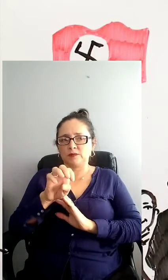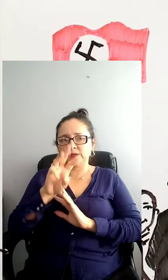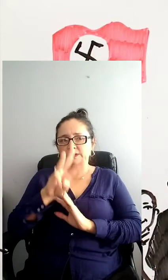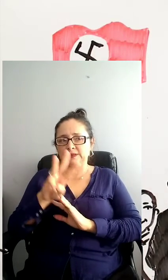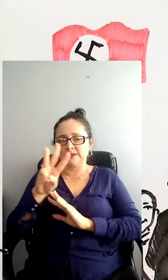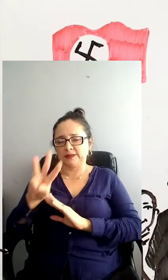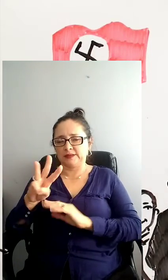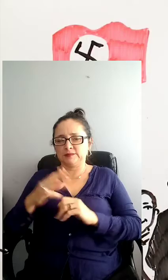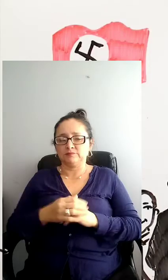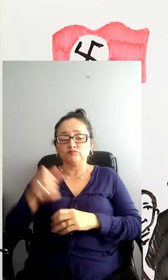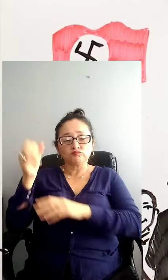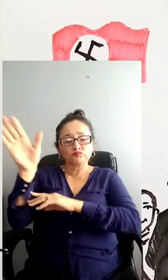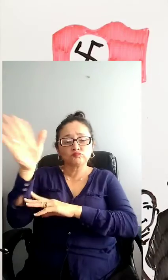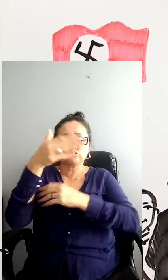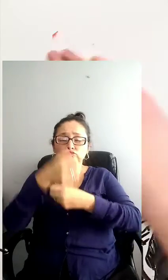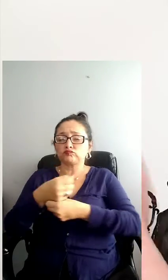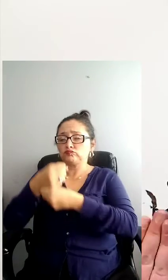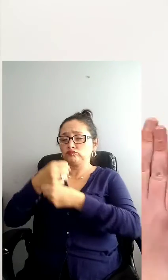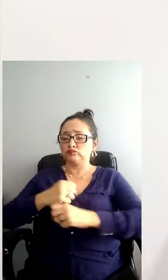1933.